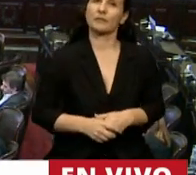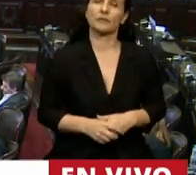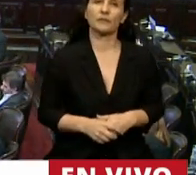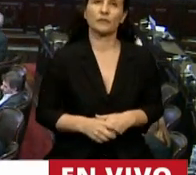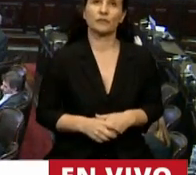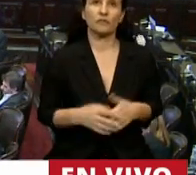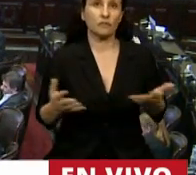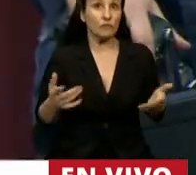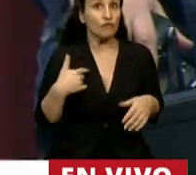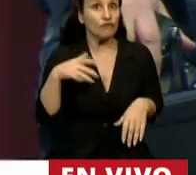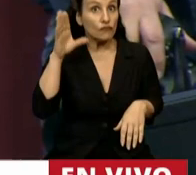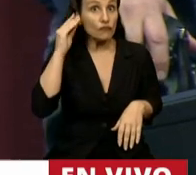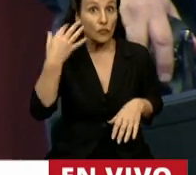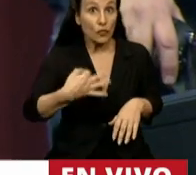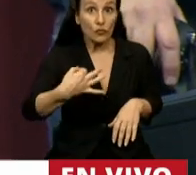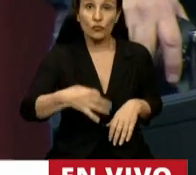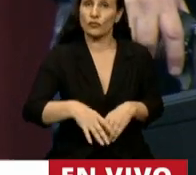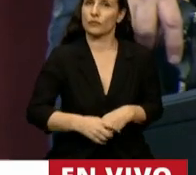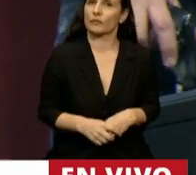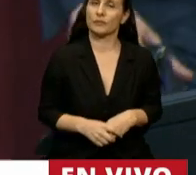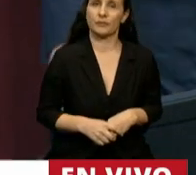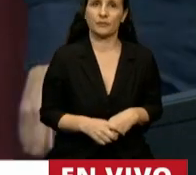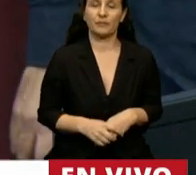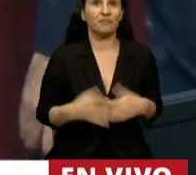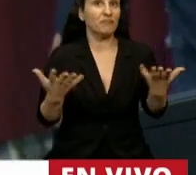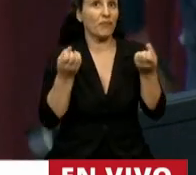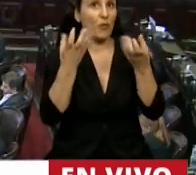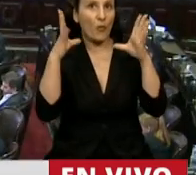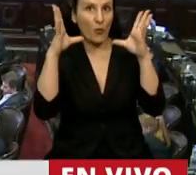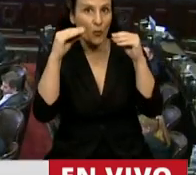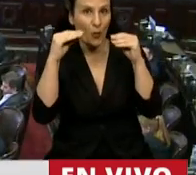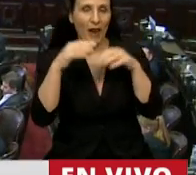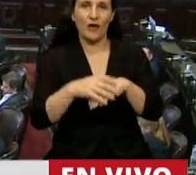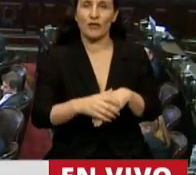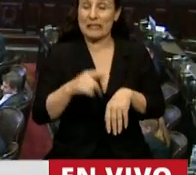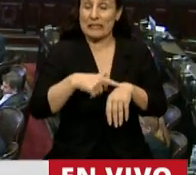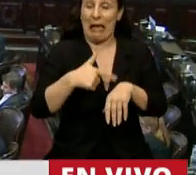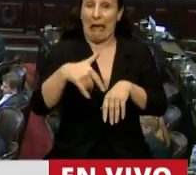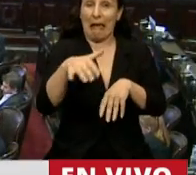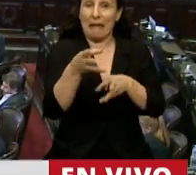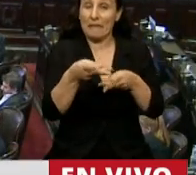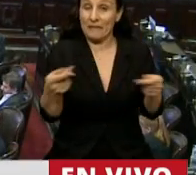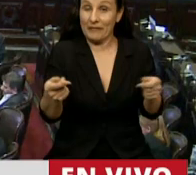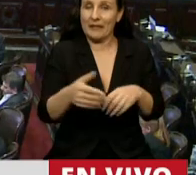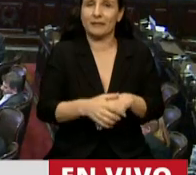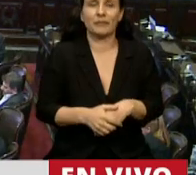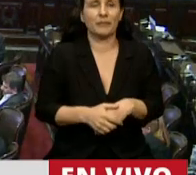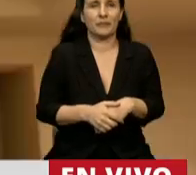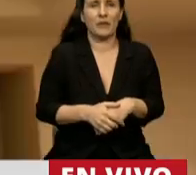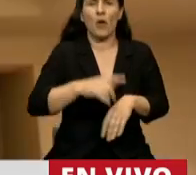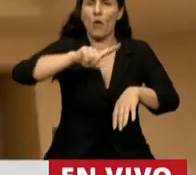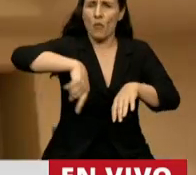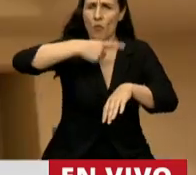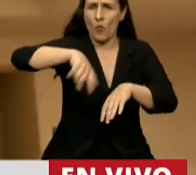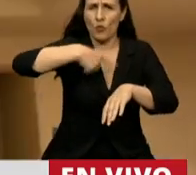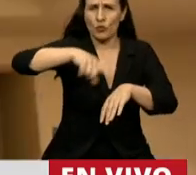Sí lo escucho, diputado. Bueno, buenas noches. Estamos casi en el final. Después de muchísimas